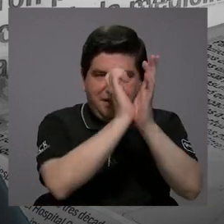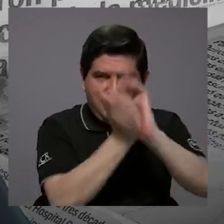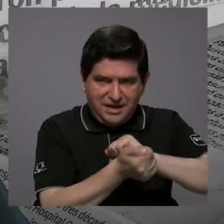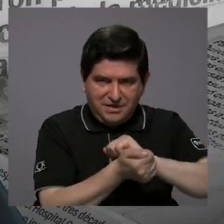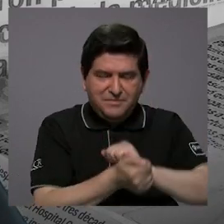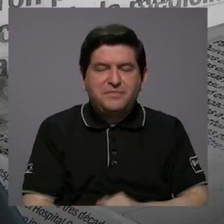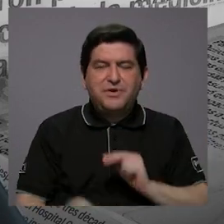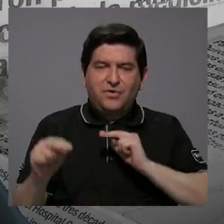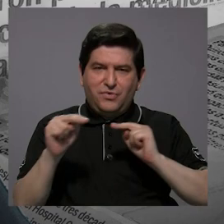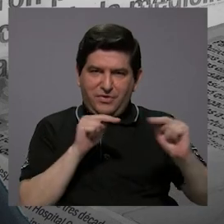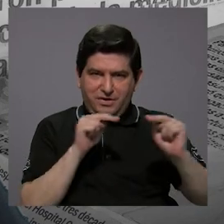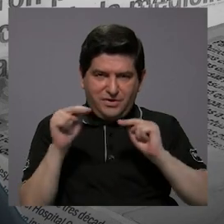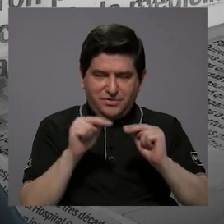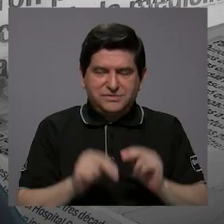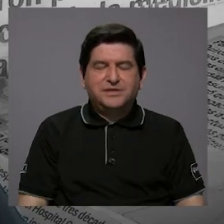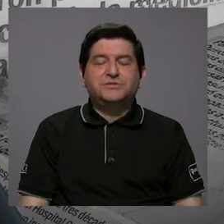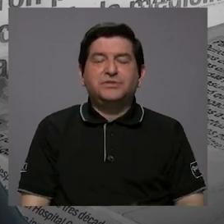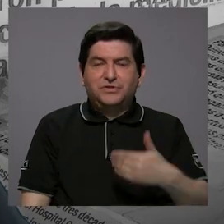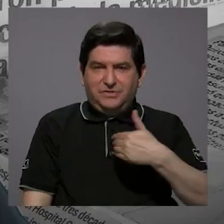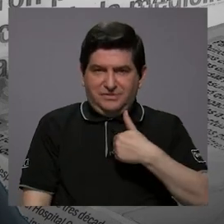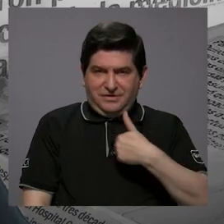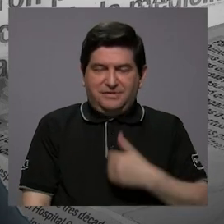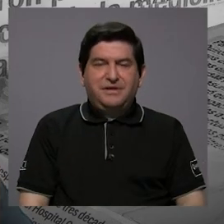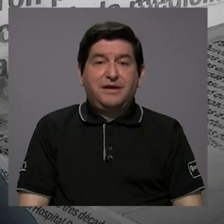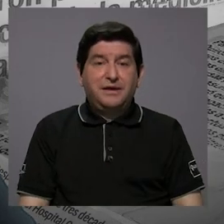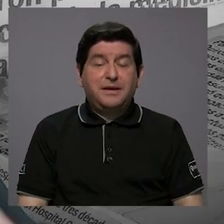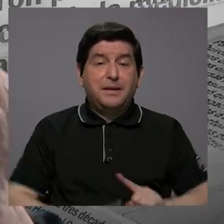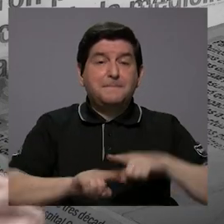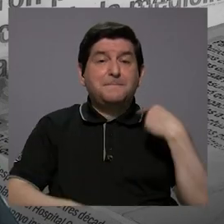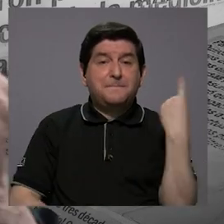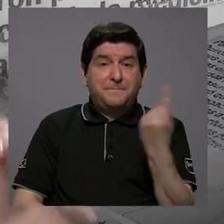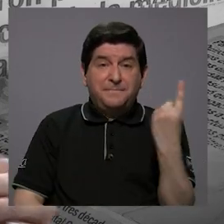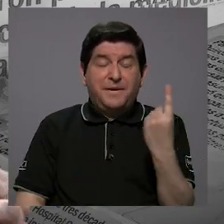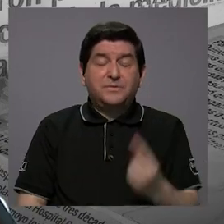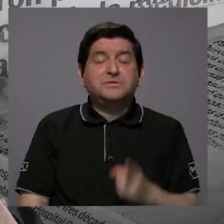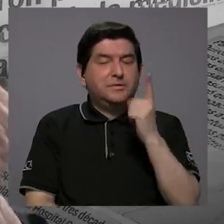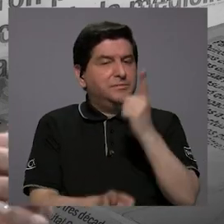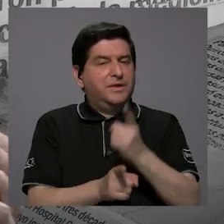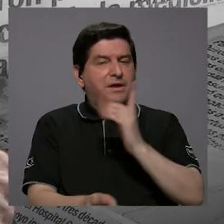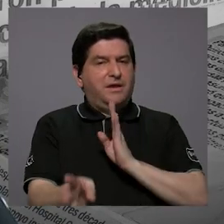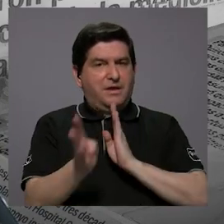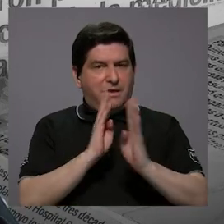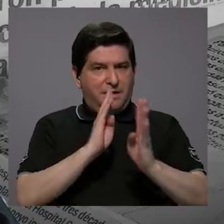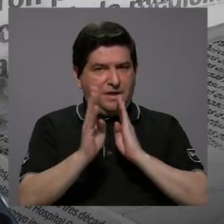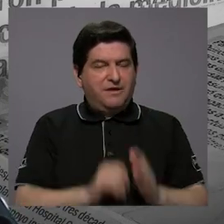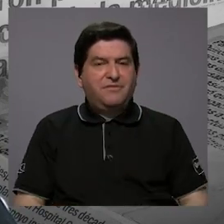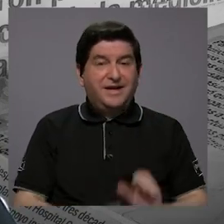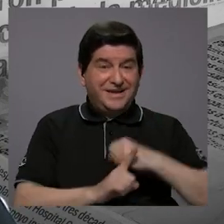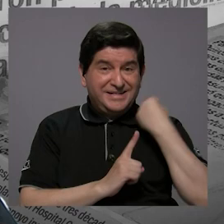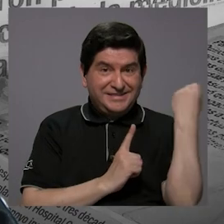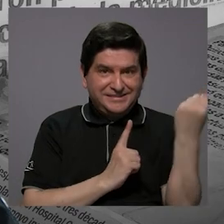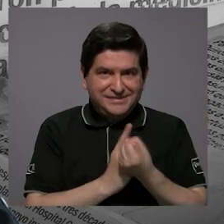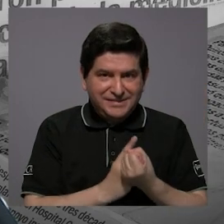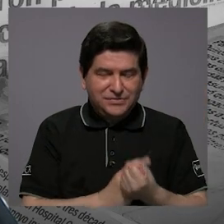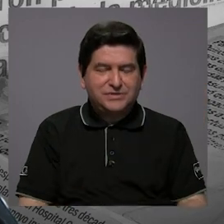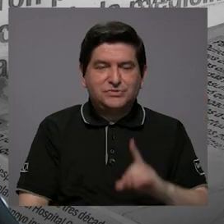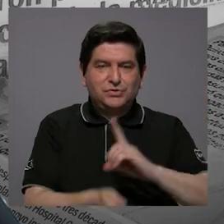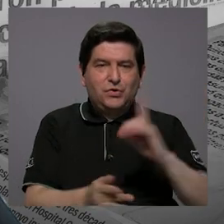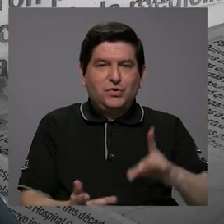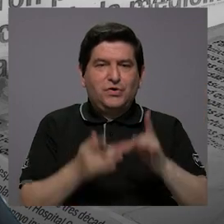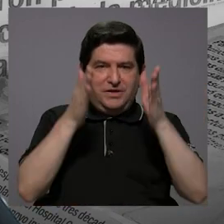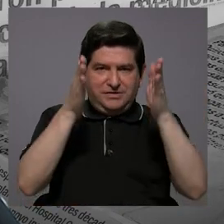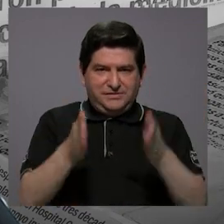las negociaciones que se han tenido, pero siempre es oportuno hablar de la situación de los